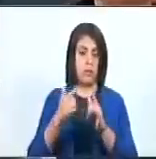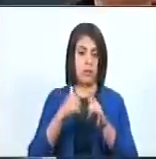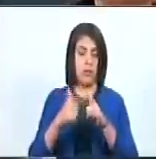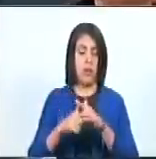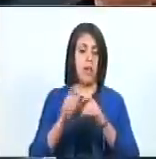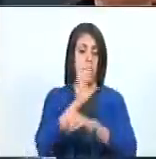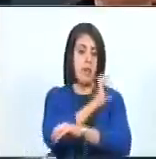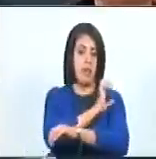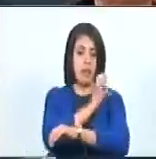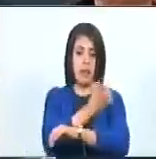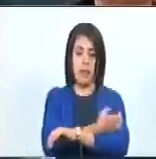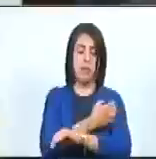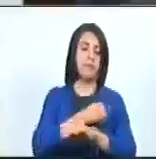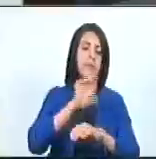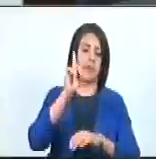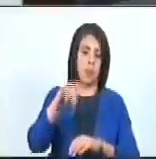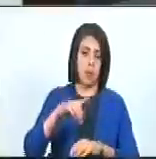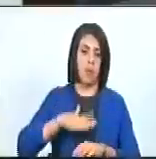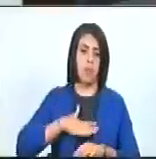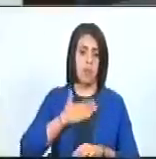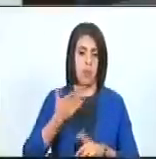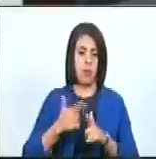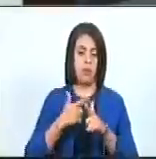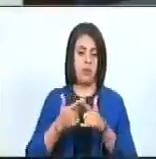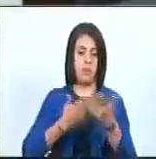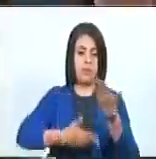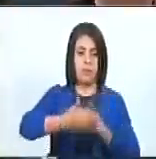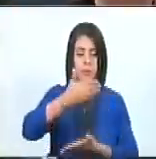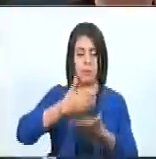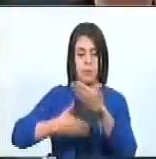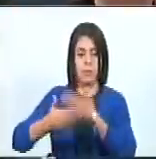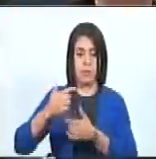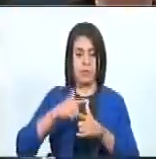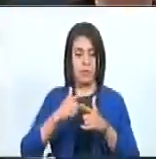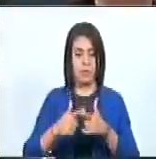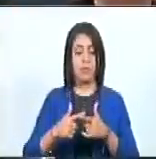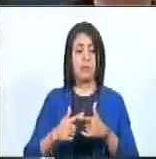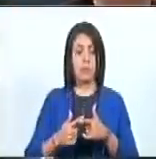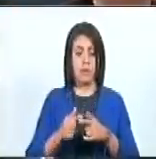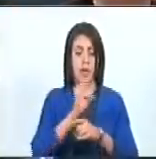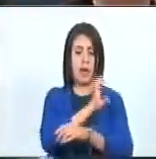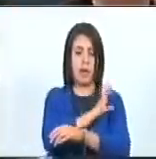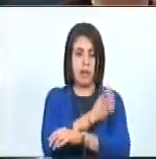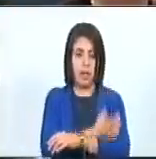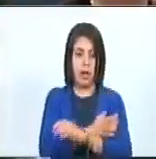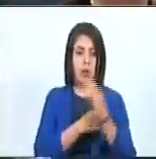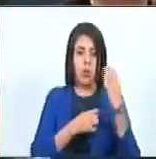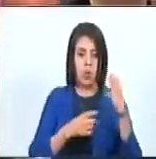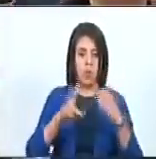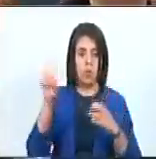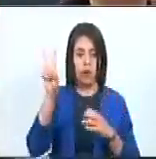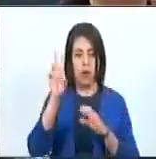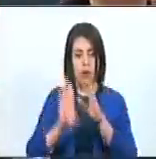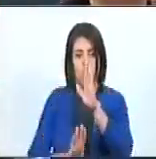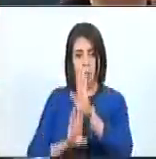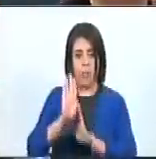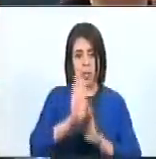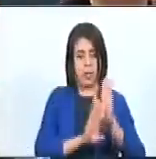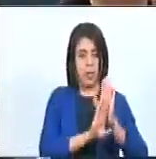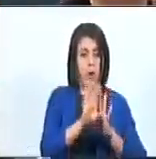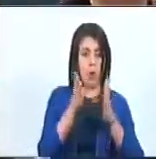energético, toda vez que el intercambio mineral y energético entre Colombia y Venezuela ha aumentado